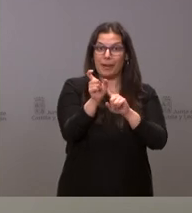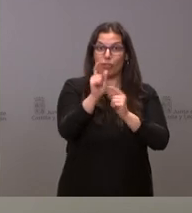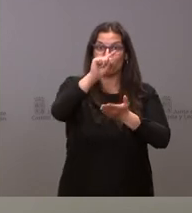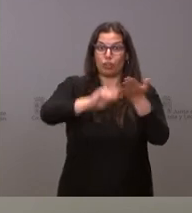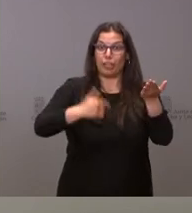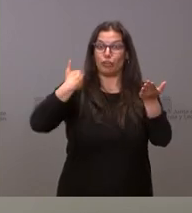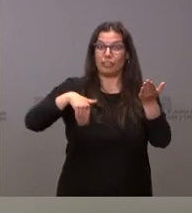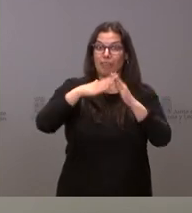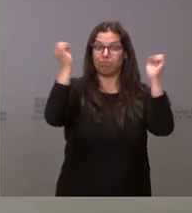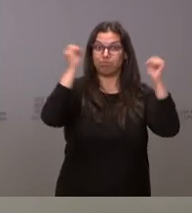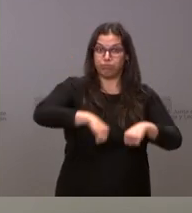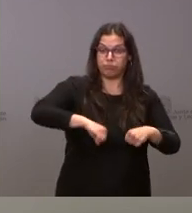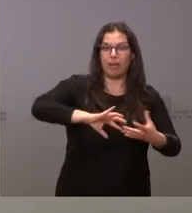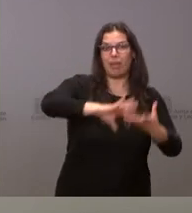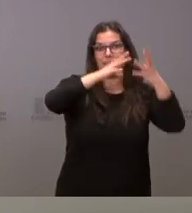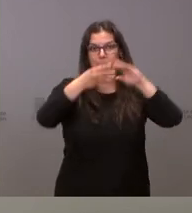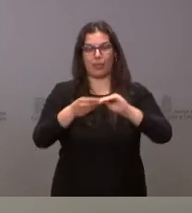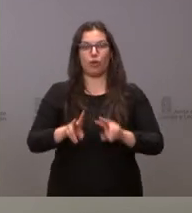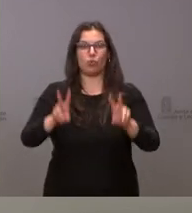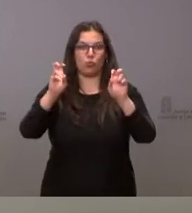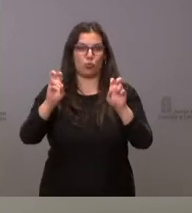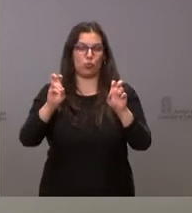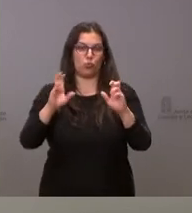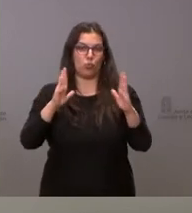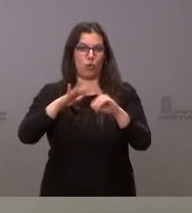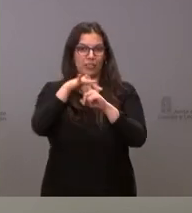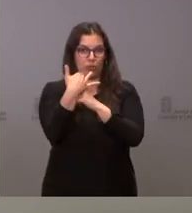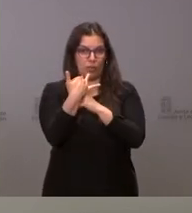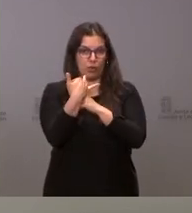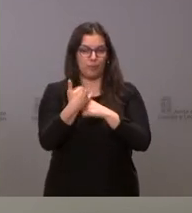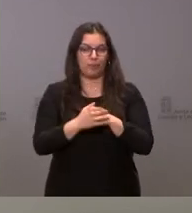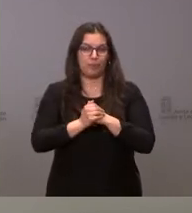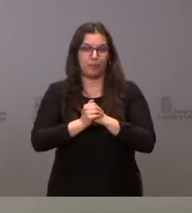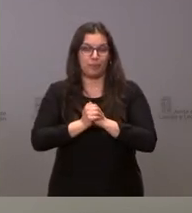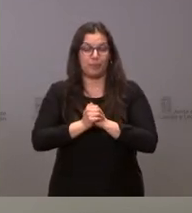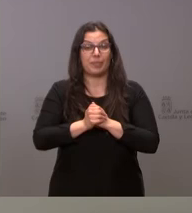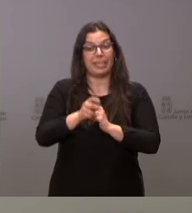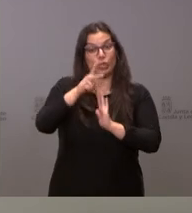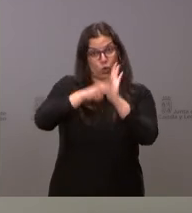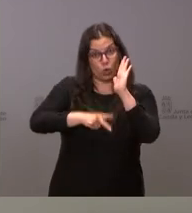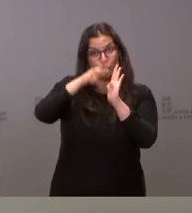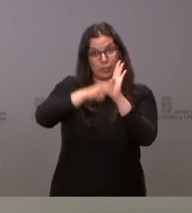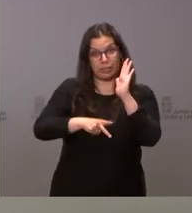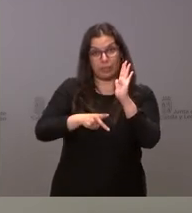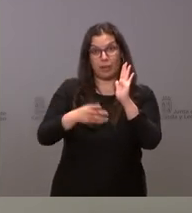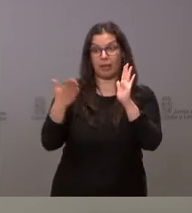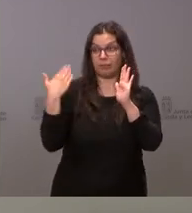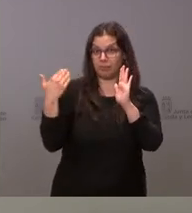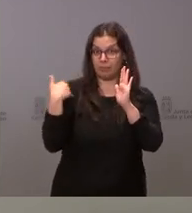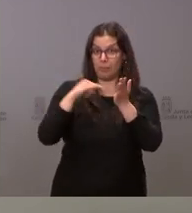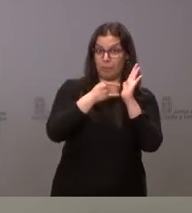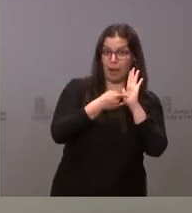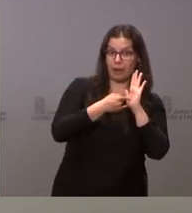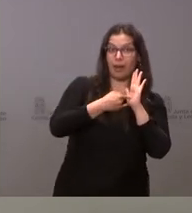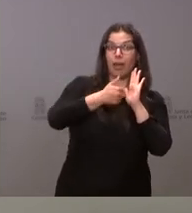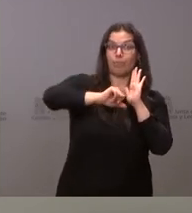contratos de obra en vigor, adaptándolas a las nuevas circunstancias de la inflación. Y esa normativa la aprobamos el mismo día que aprobamos el plan.